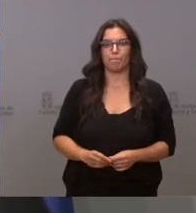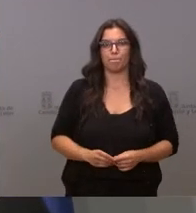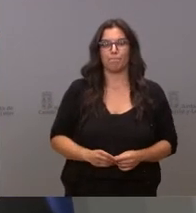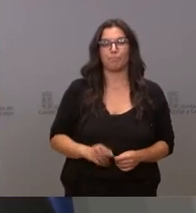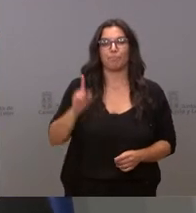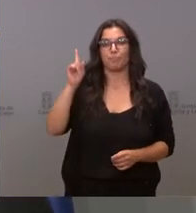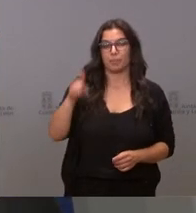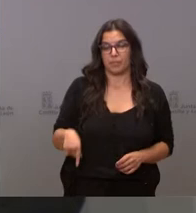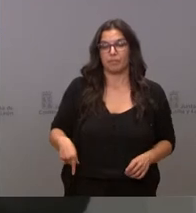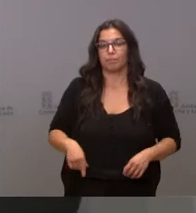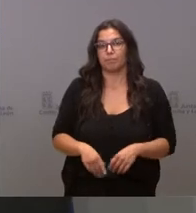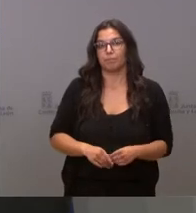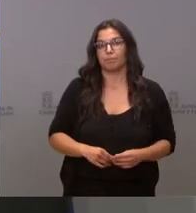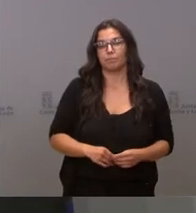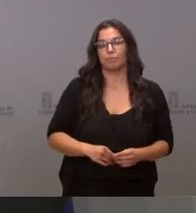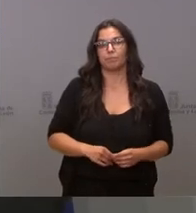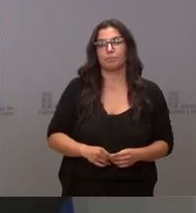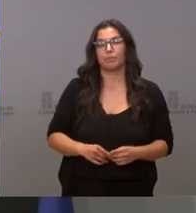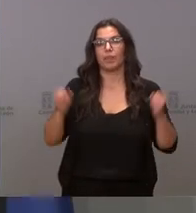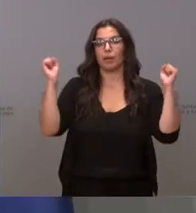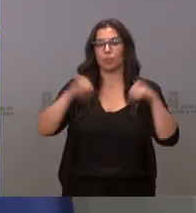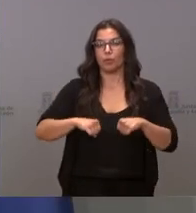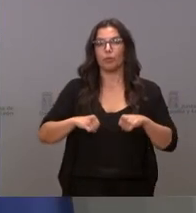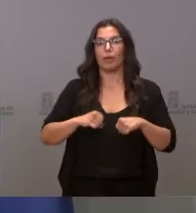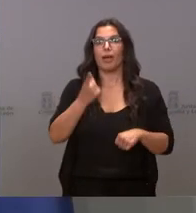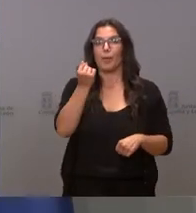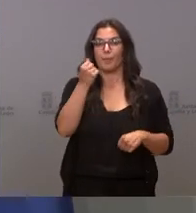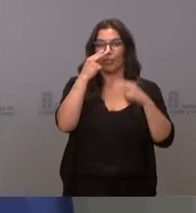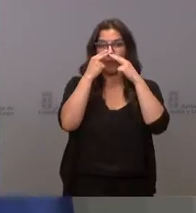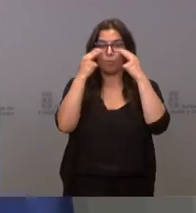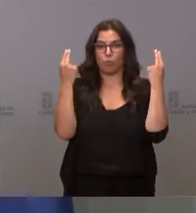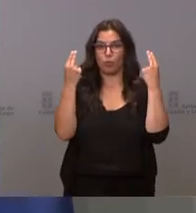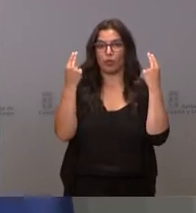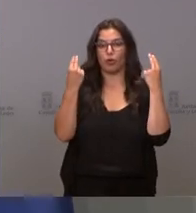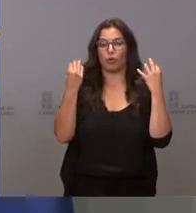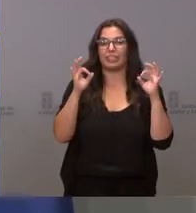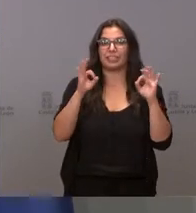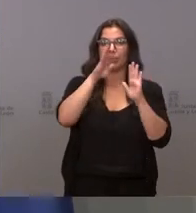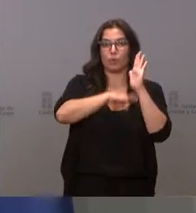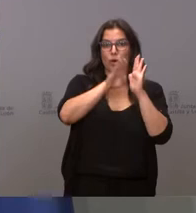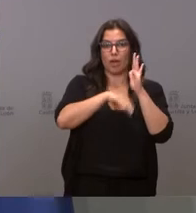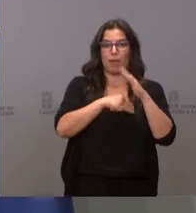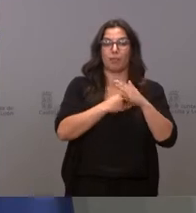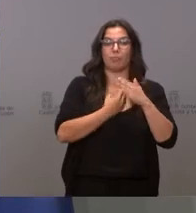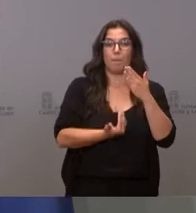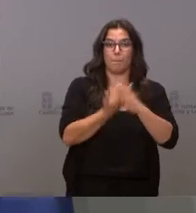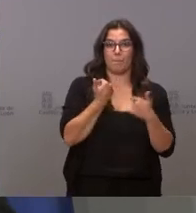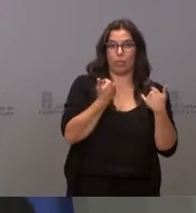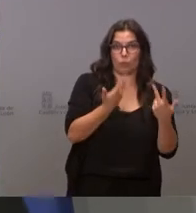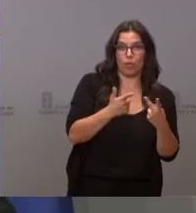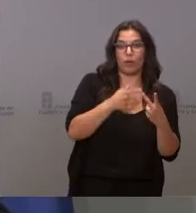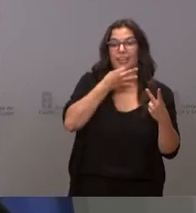También se aprueba la prórroga de los precios públicos de los programas madrugadores y tardes en el